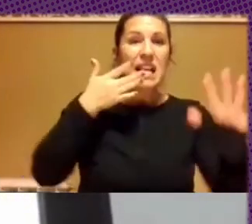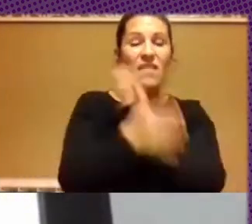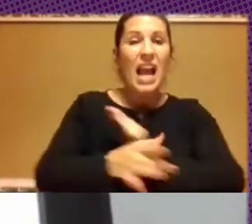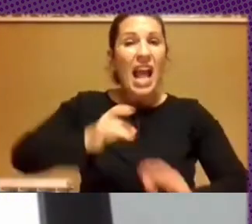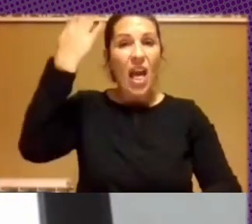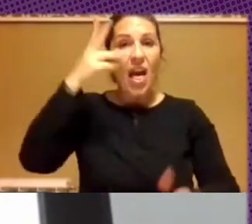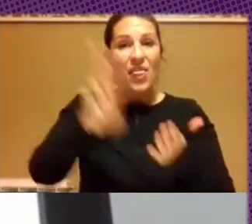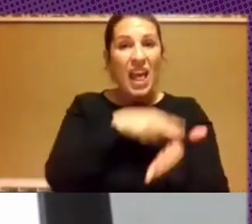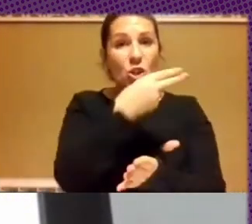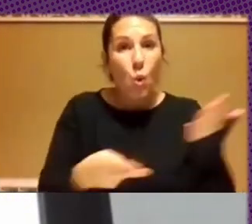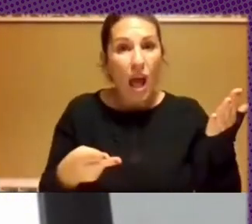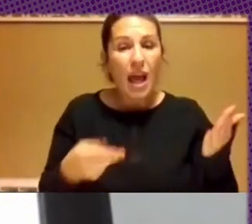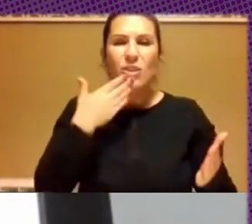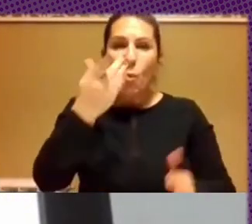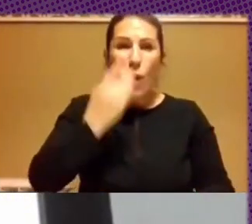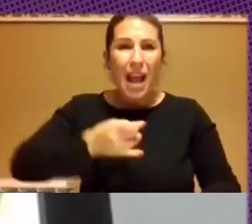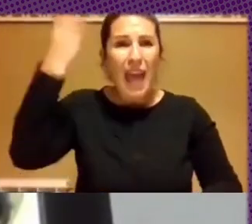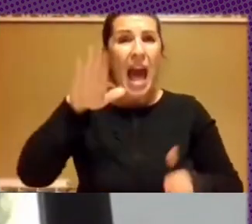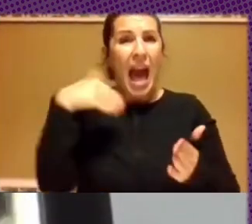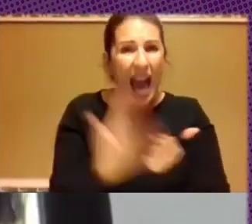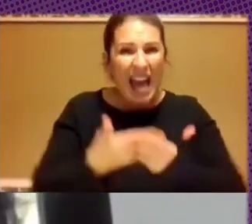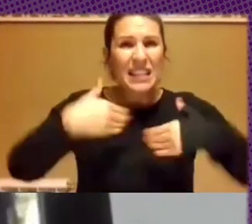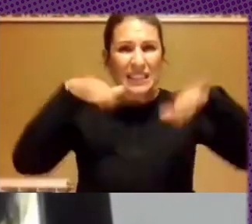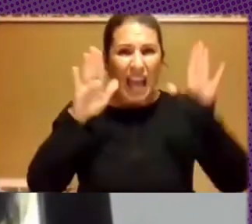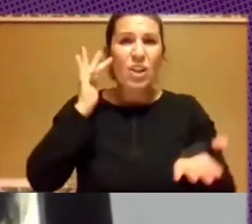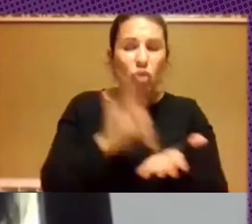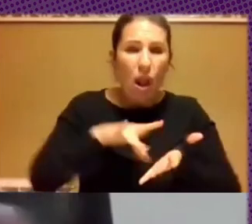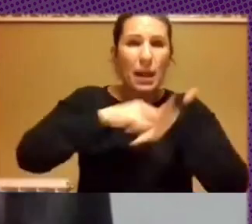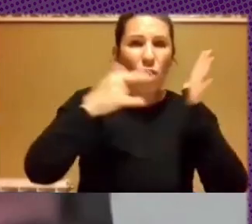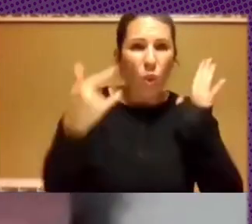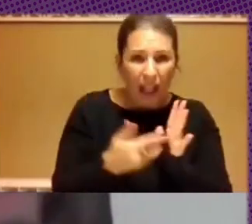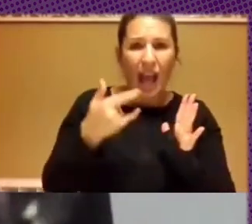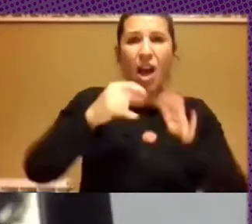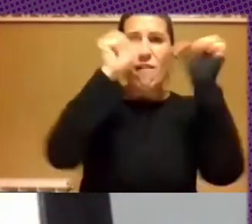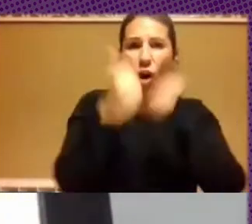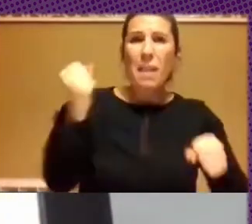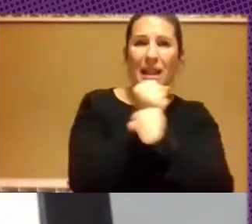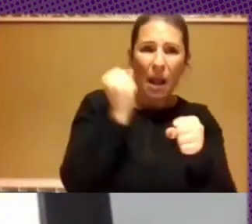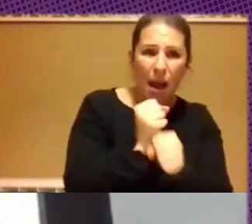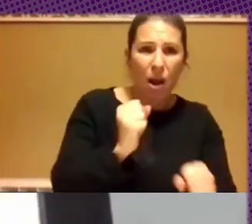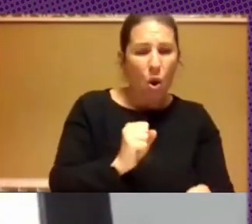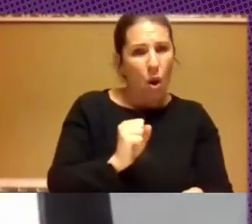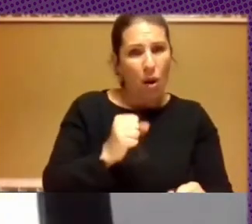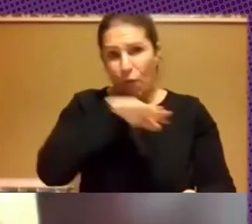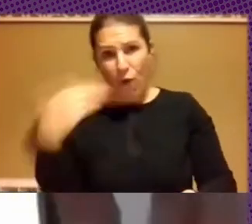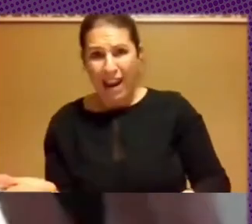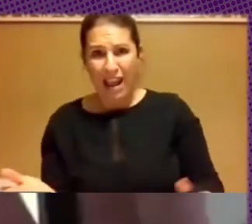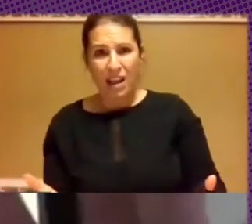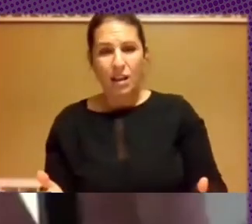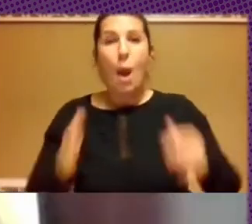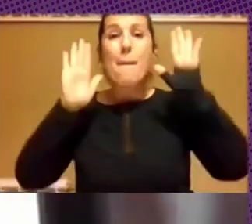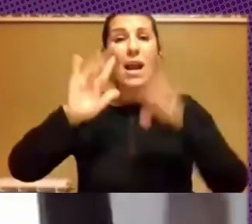es una idea que está hasta por fuera de la metodología de la forma del trabajo. Pero, lo